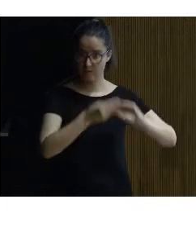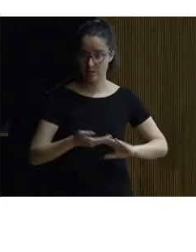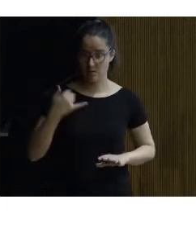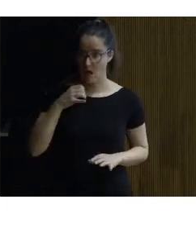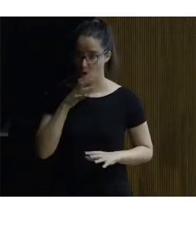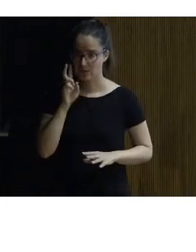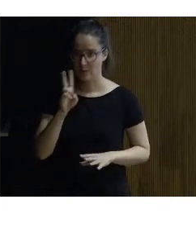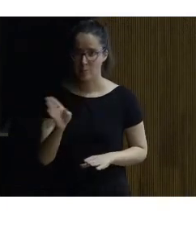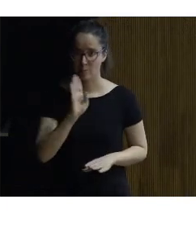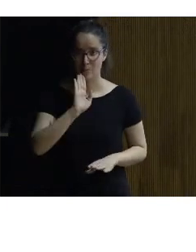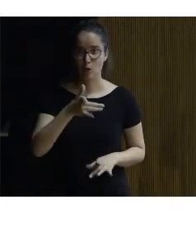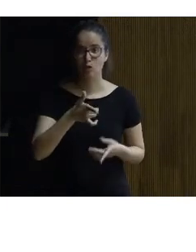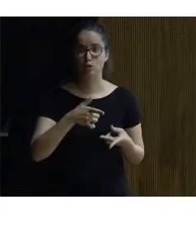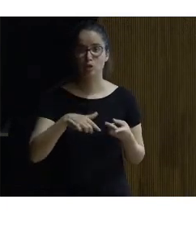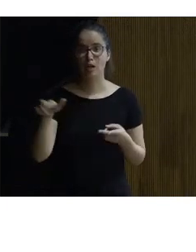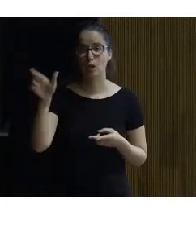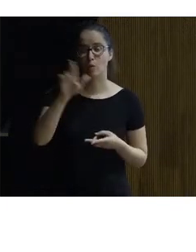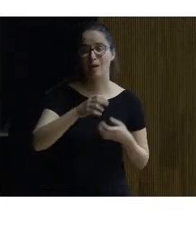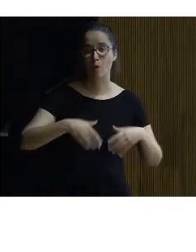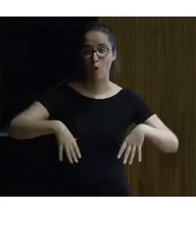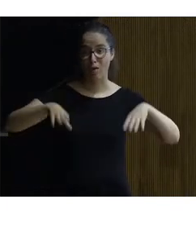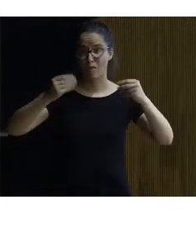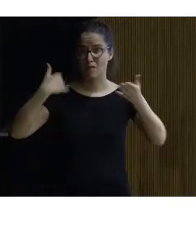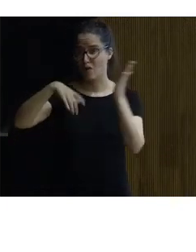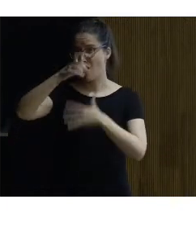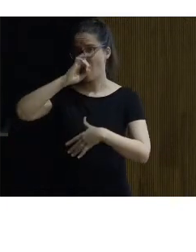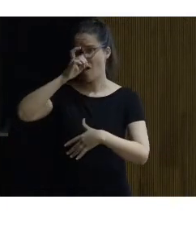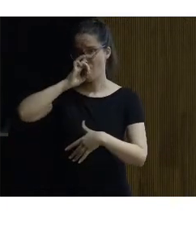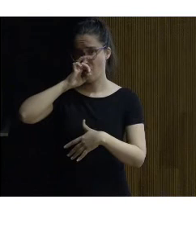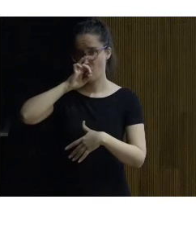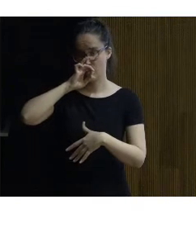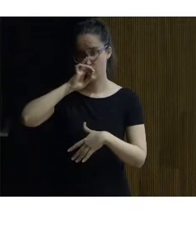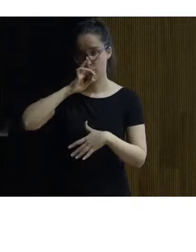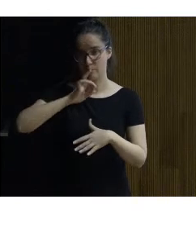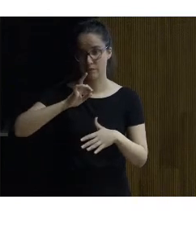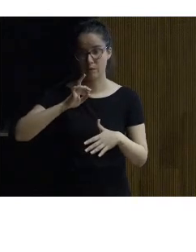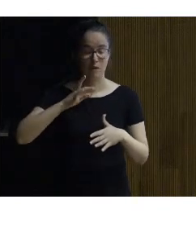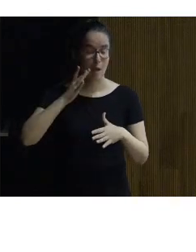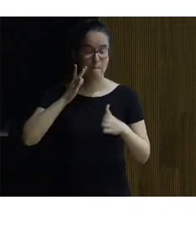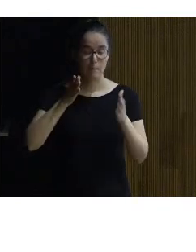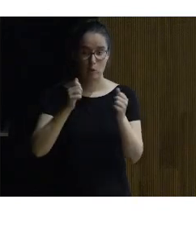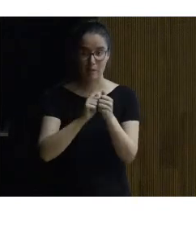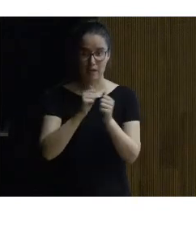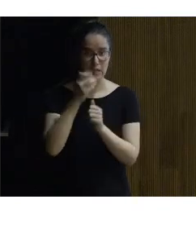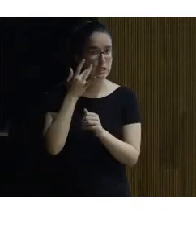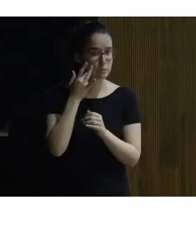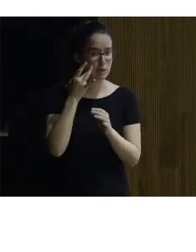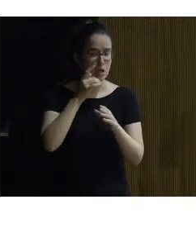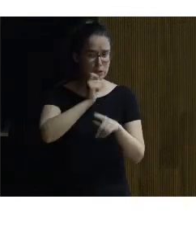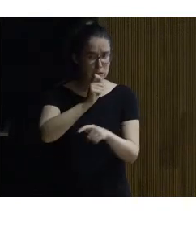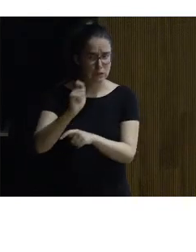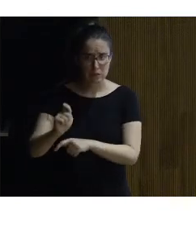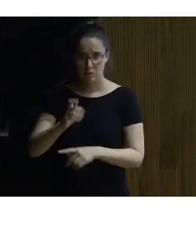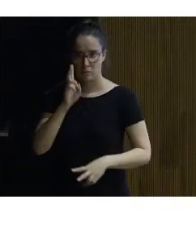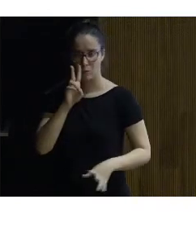mejor y hemos recuperado cómo era el edificio primitivamente de hecho al limpiar esas piedras vimos que las piedras eran unas